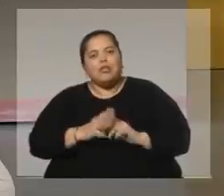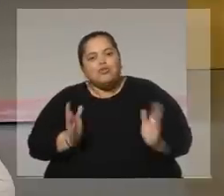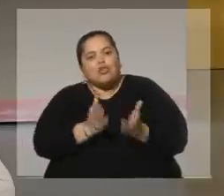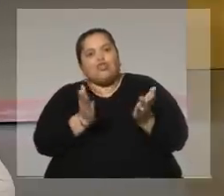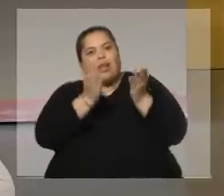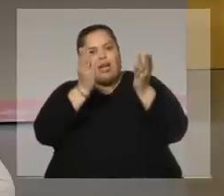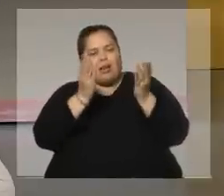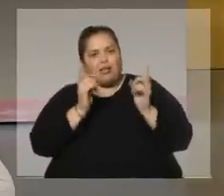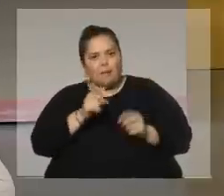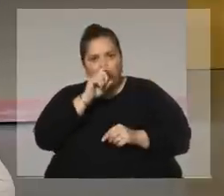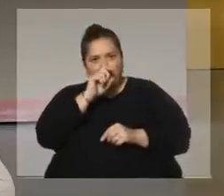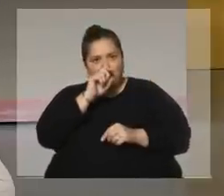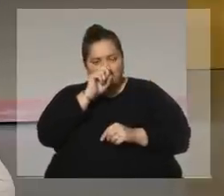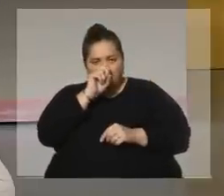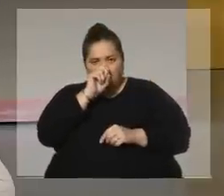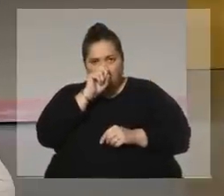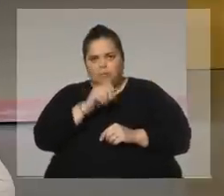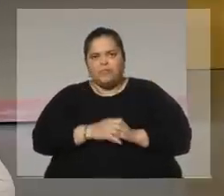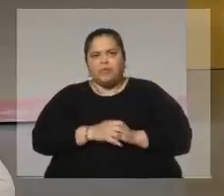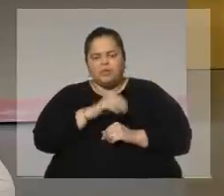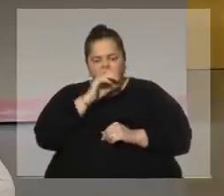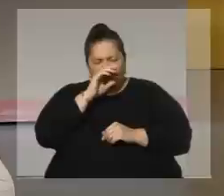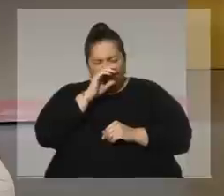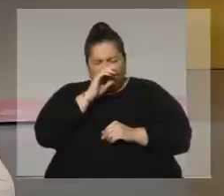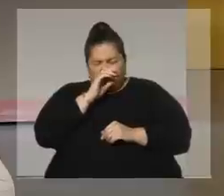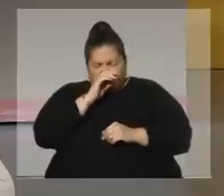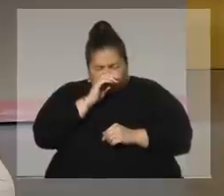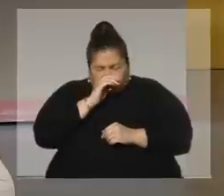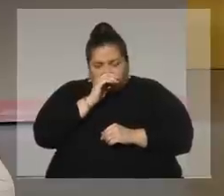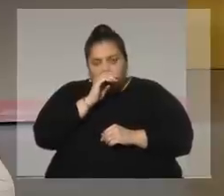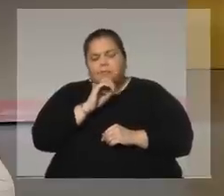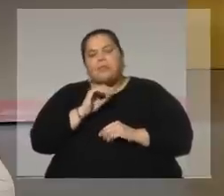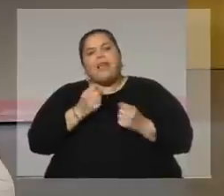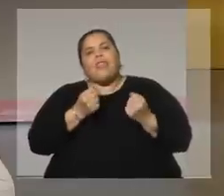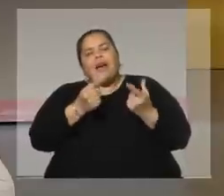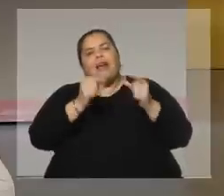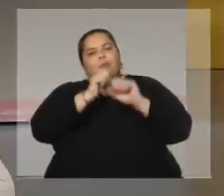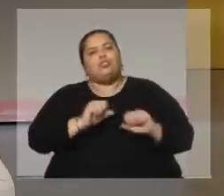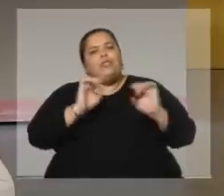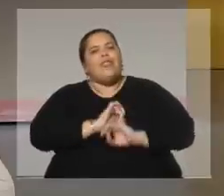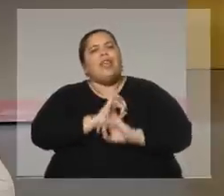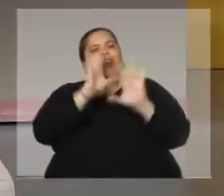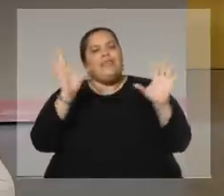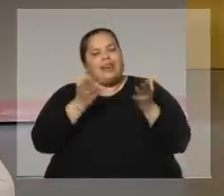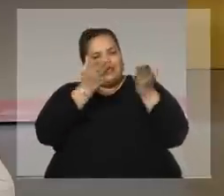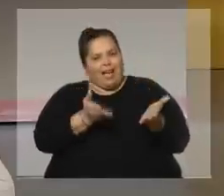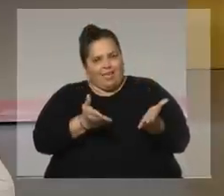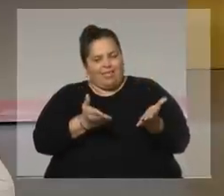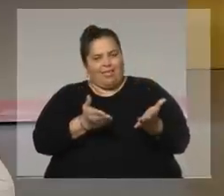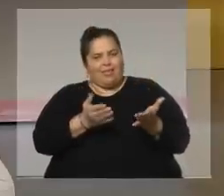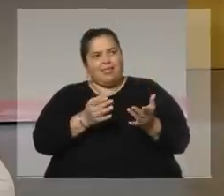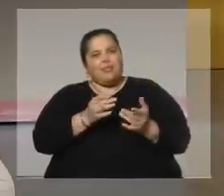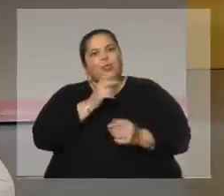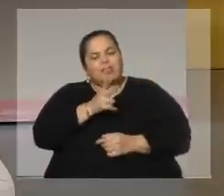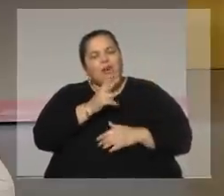sostener a un hijo, darle la posibilidad de ser libre y que se realice a sí mismo, pero